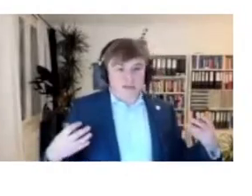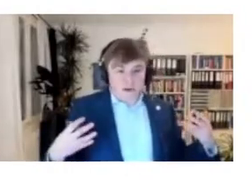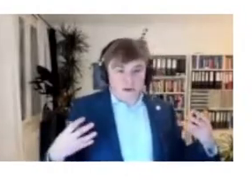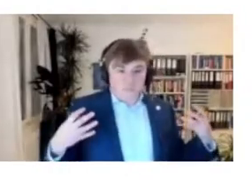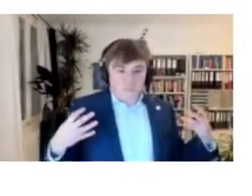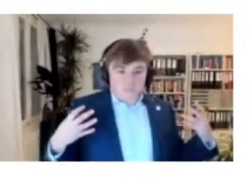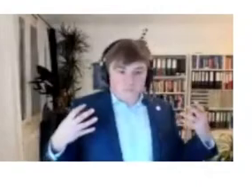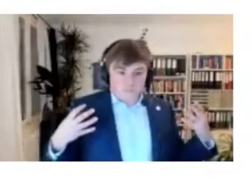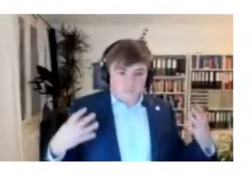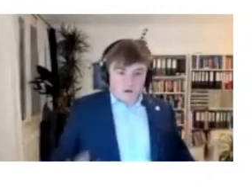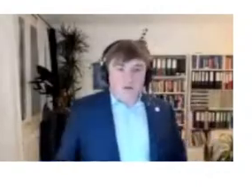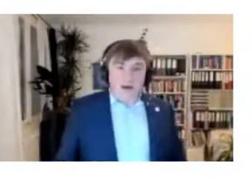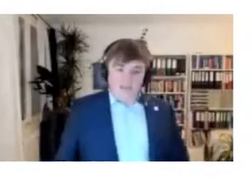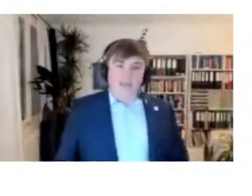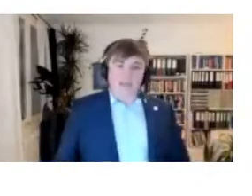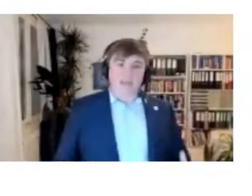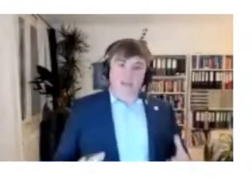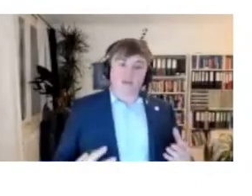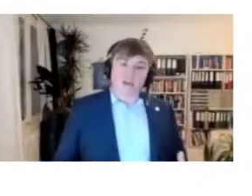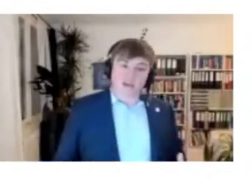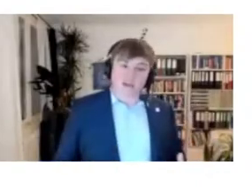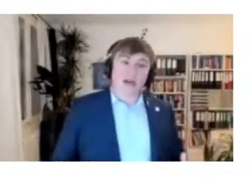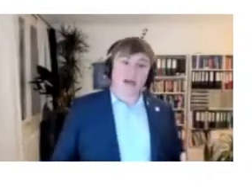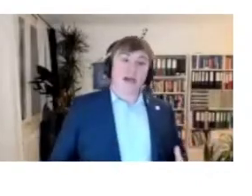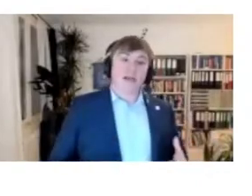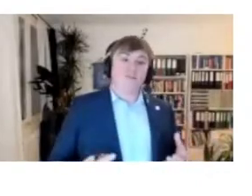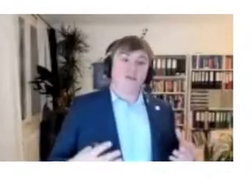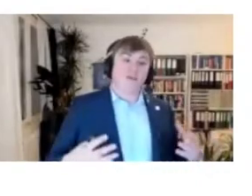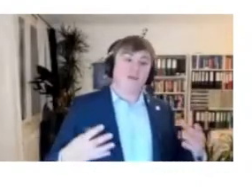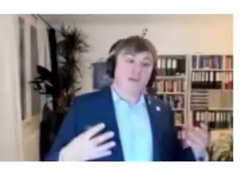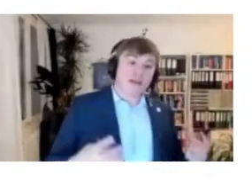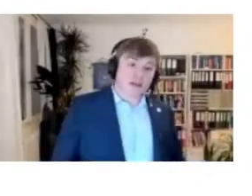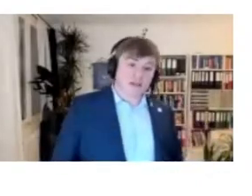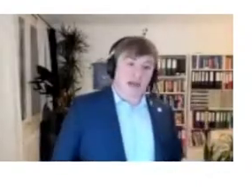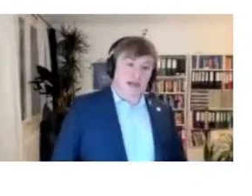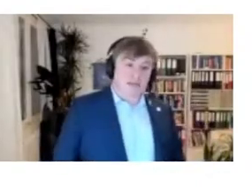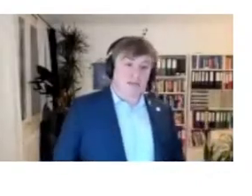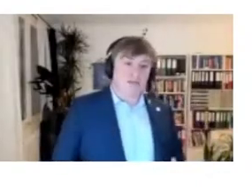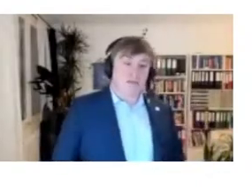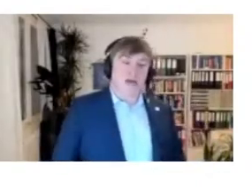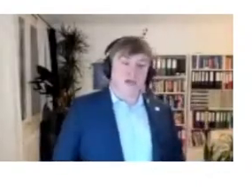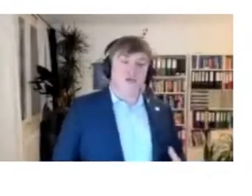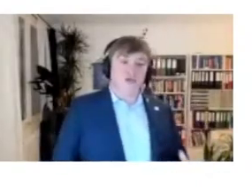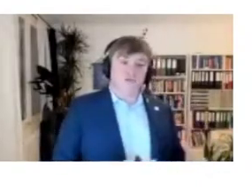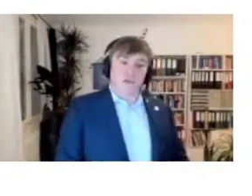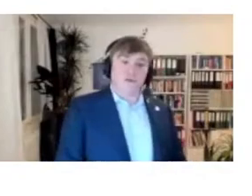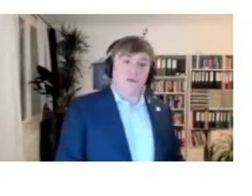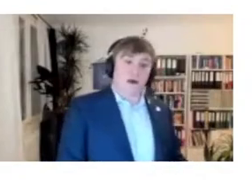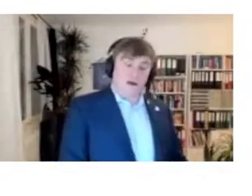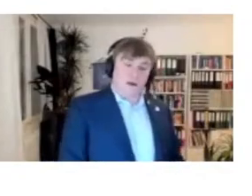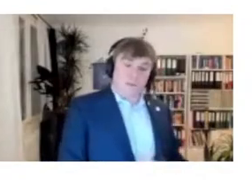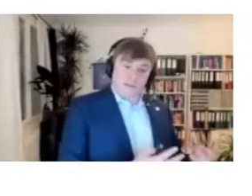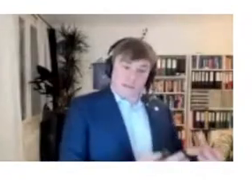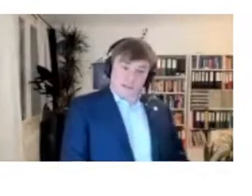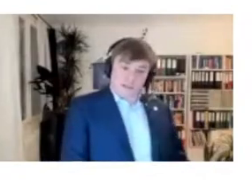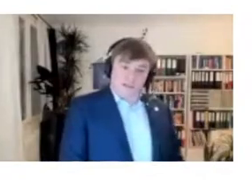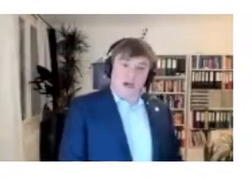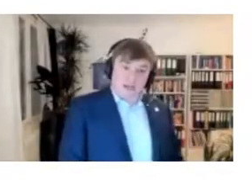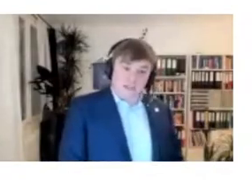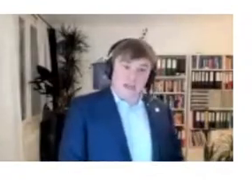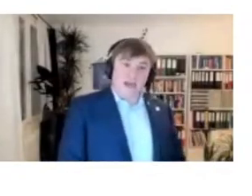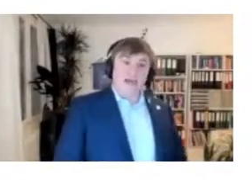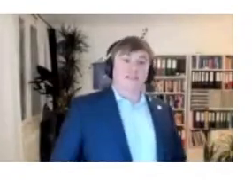es una situación problemática si limitas el acceso a solo a esos pocos gigantes